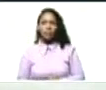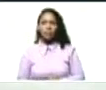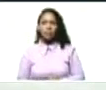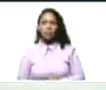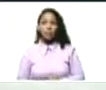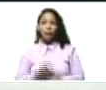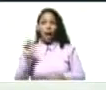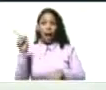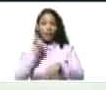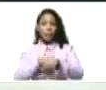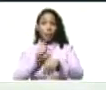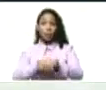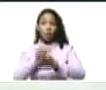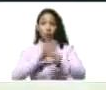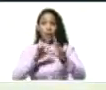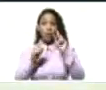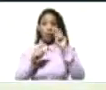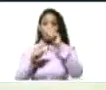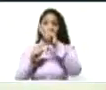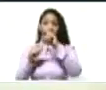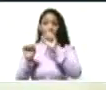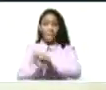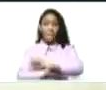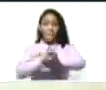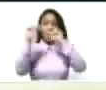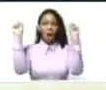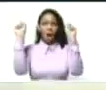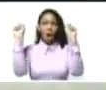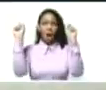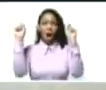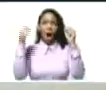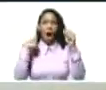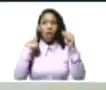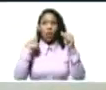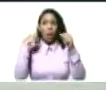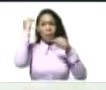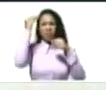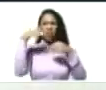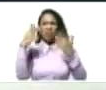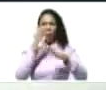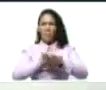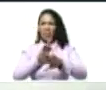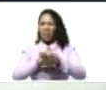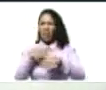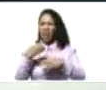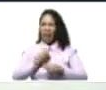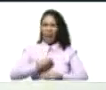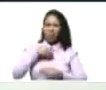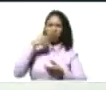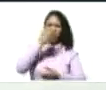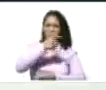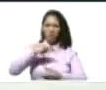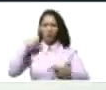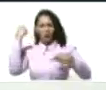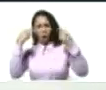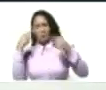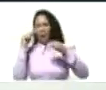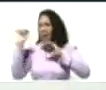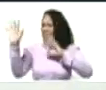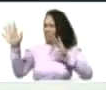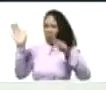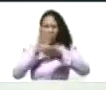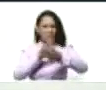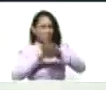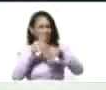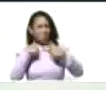En ese momento ya... Mira, ahí está. Ya ves. Y ahí estoy pensando. ¿Qué pasa? Pero ¿qué es esto? Esta gente se volvió loca. Pero espérense. ¿Qué está